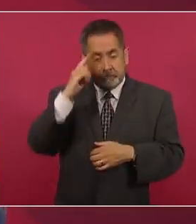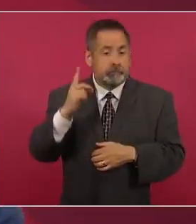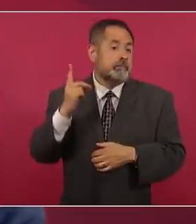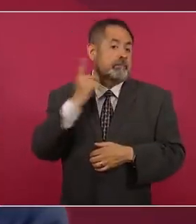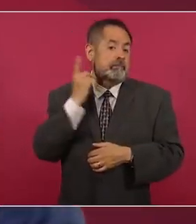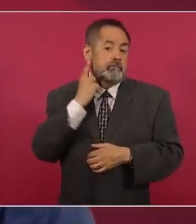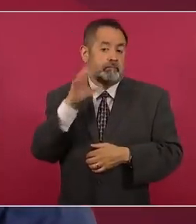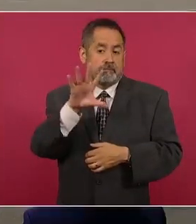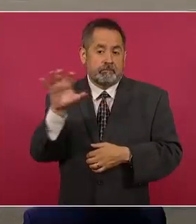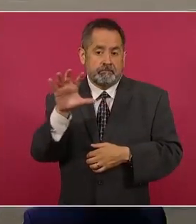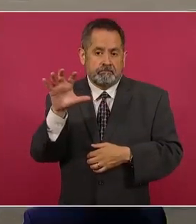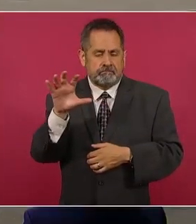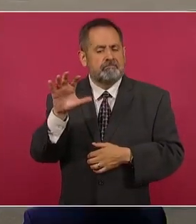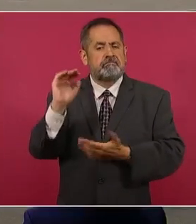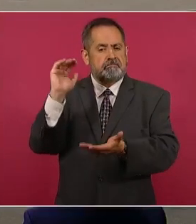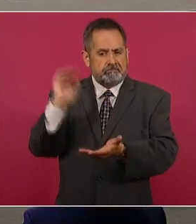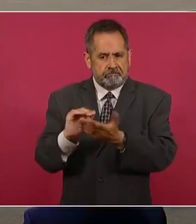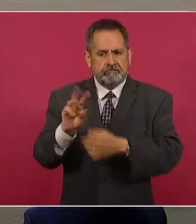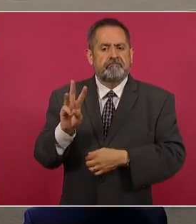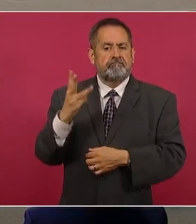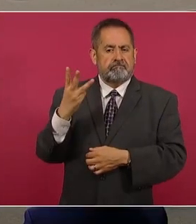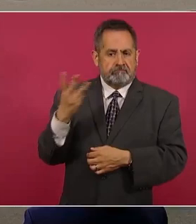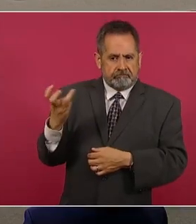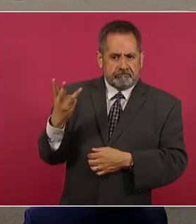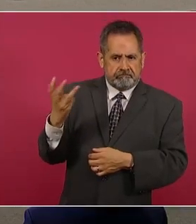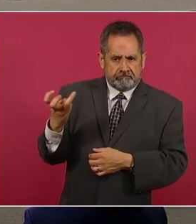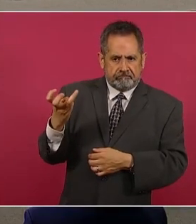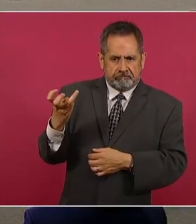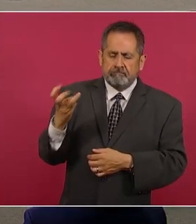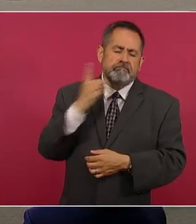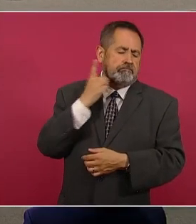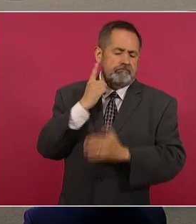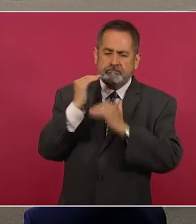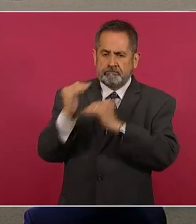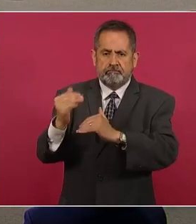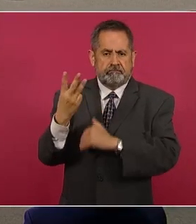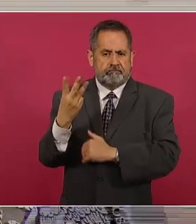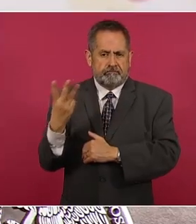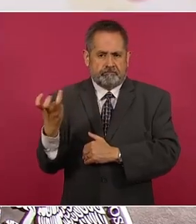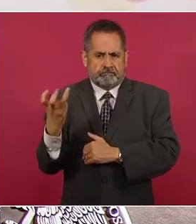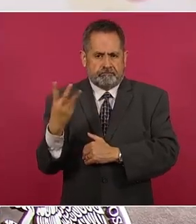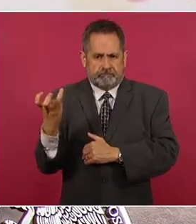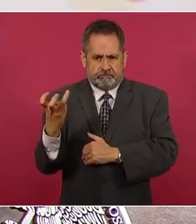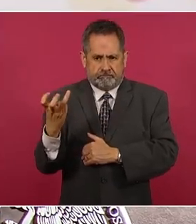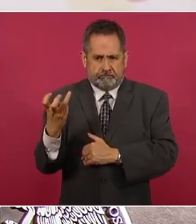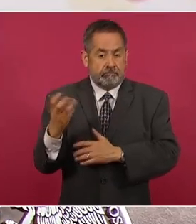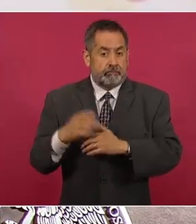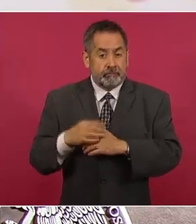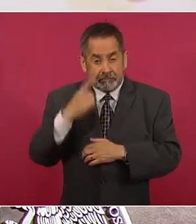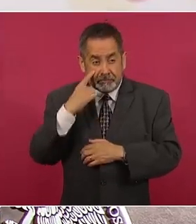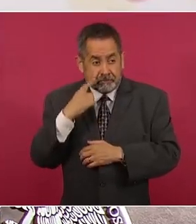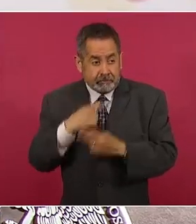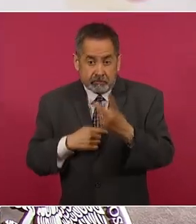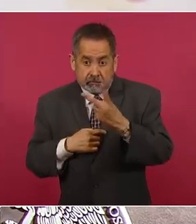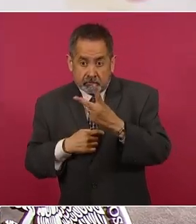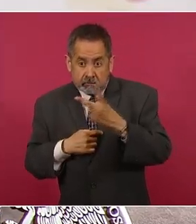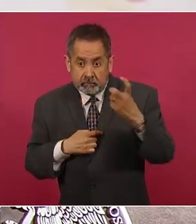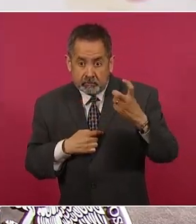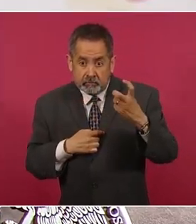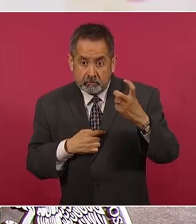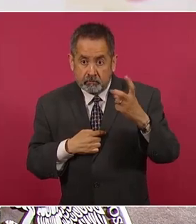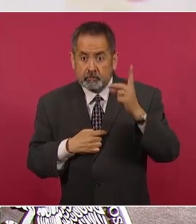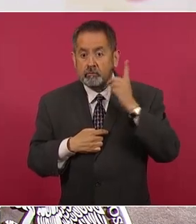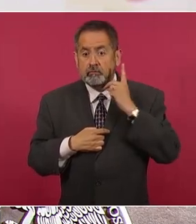diputados. Y aquí vale la pena resaltar que disminuir 200 diputados en el